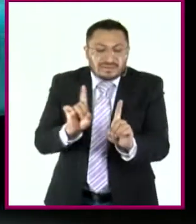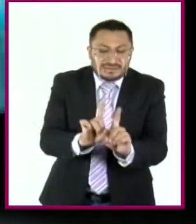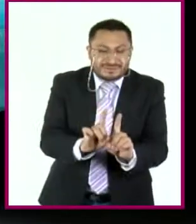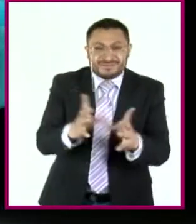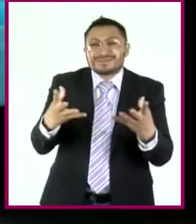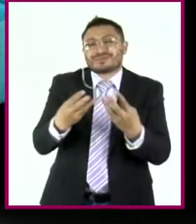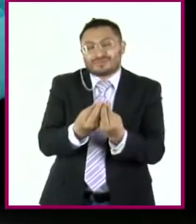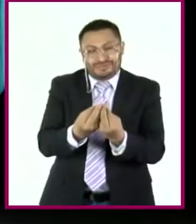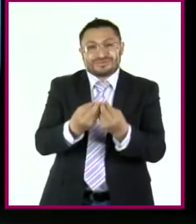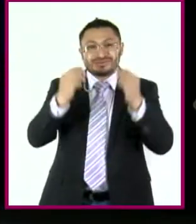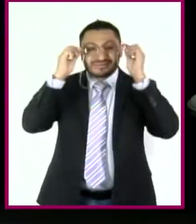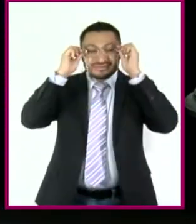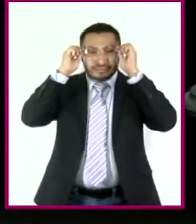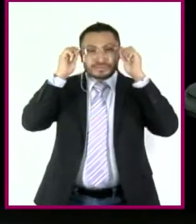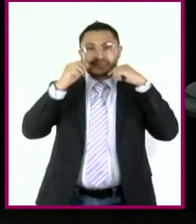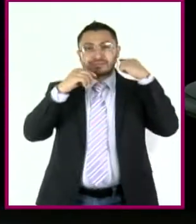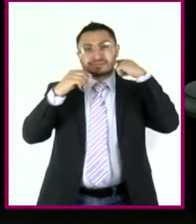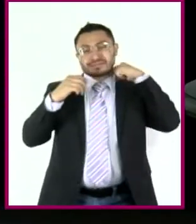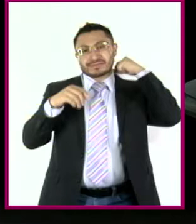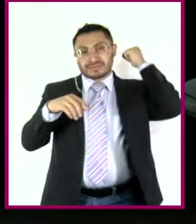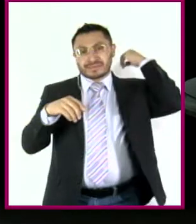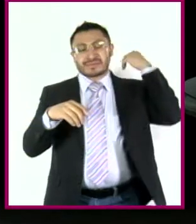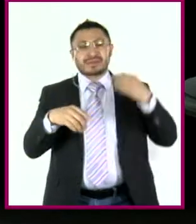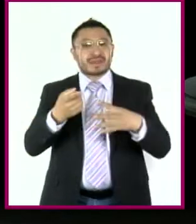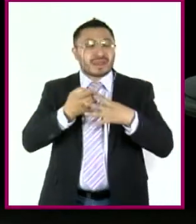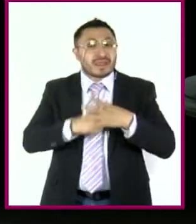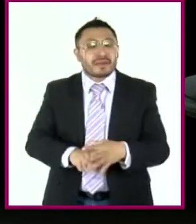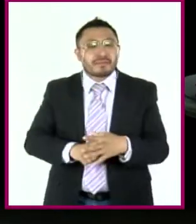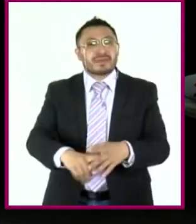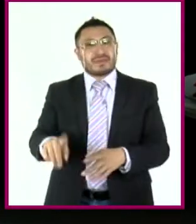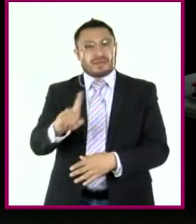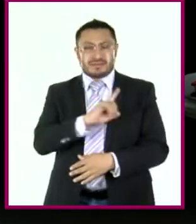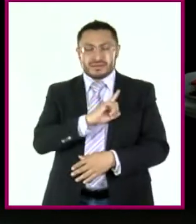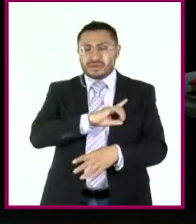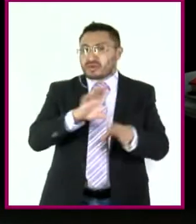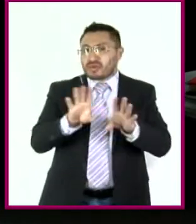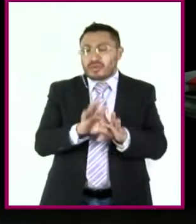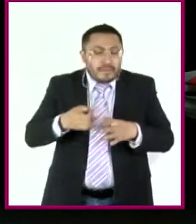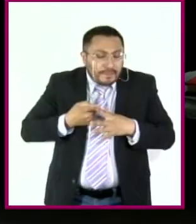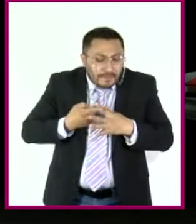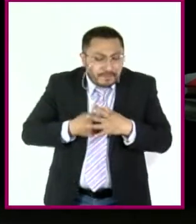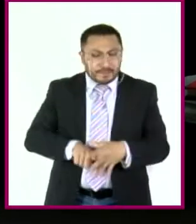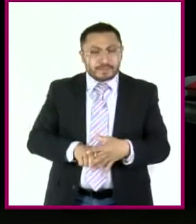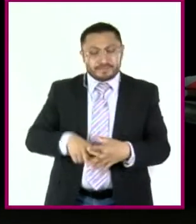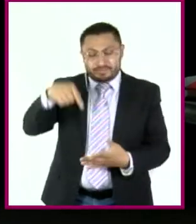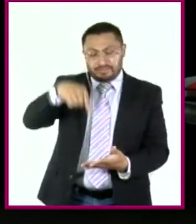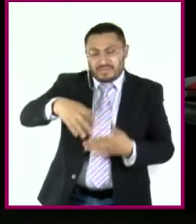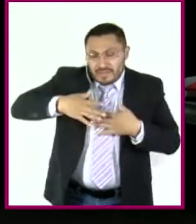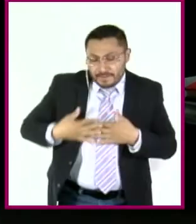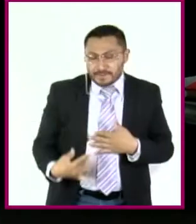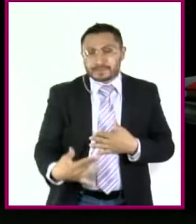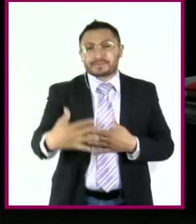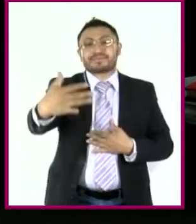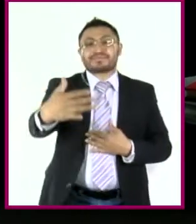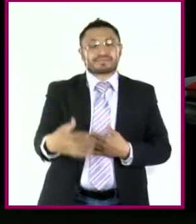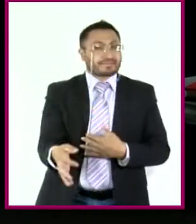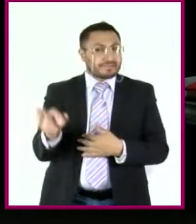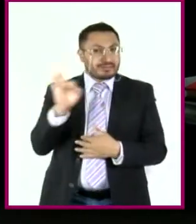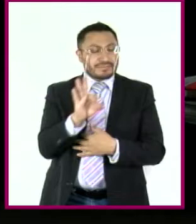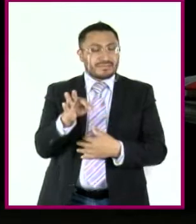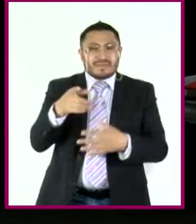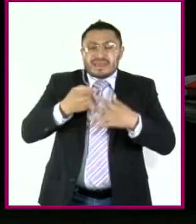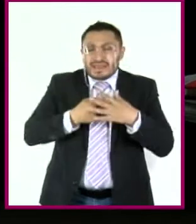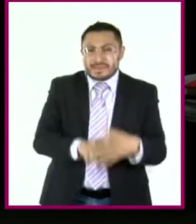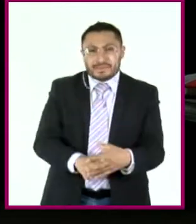¿Por qué no iniciar por uno mismo como punto de partida? Y si empezamos por valorar